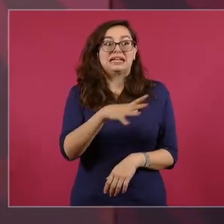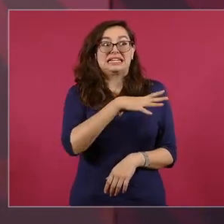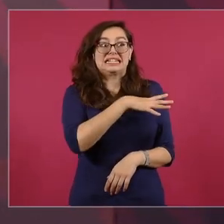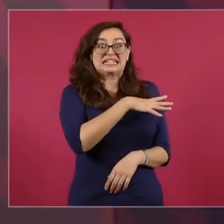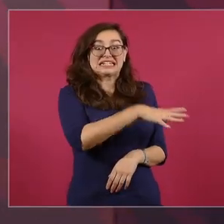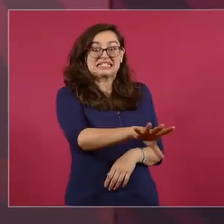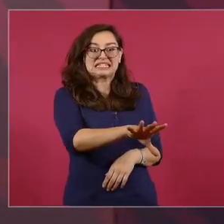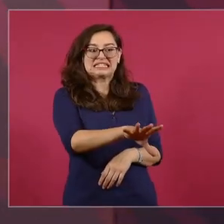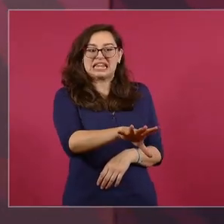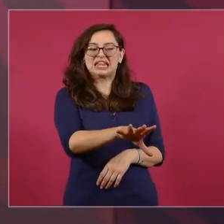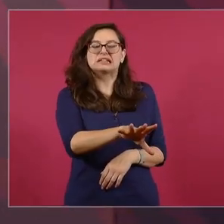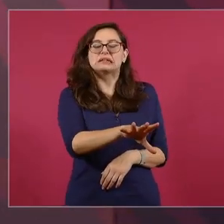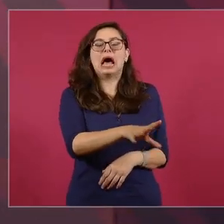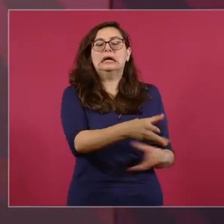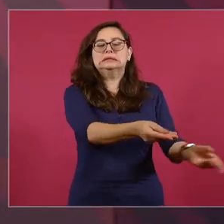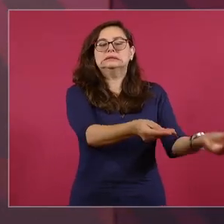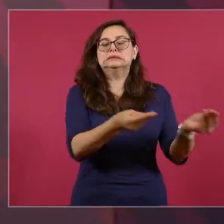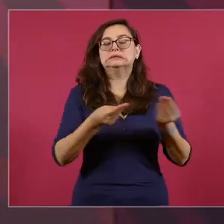honesto,